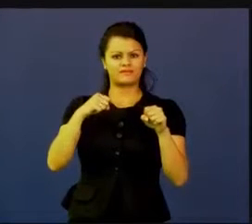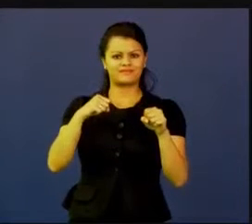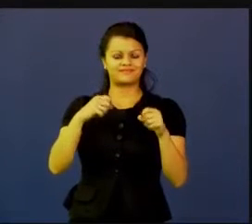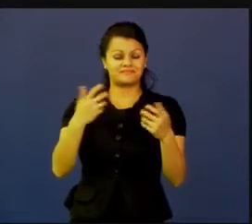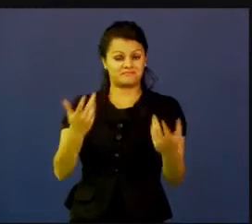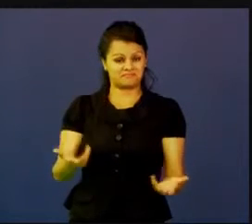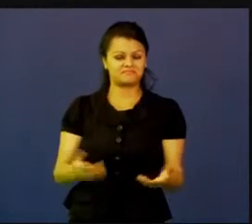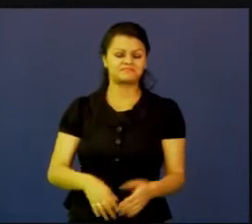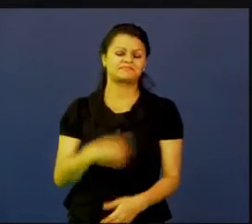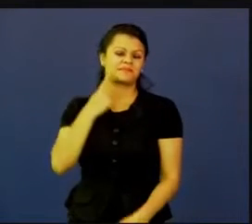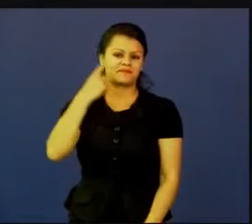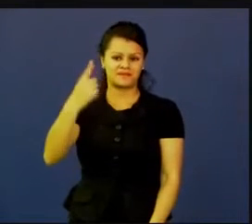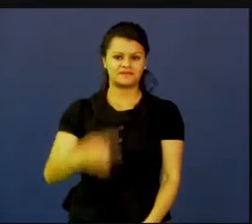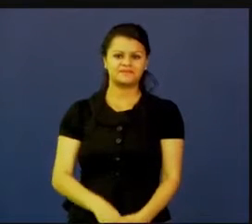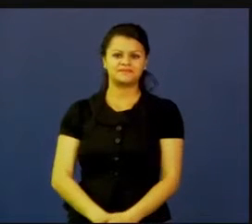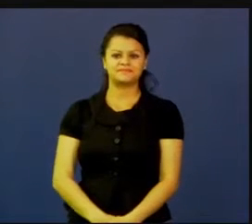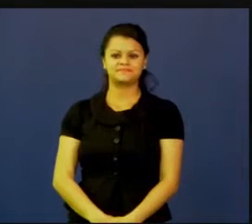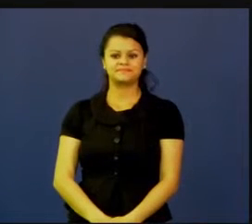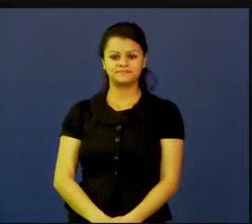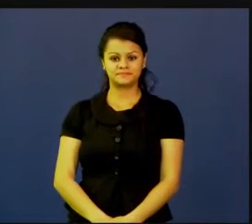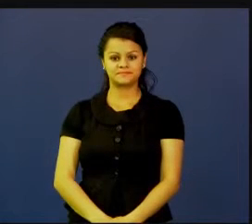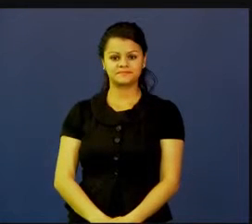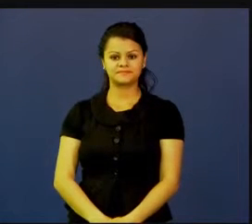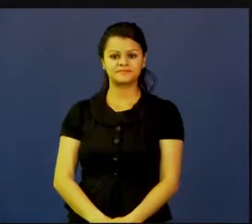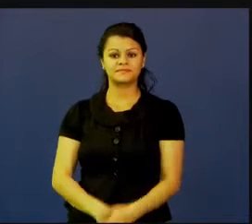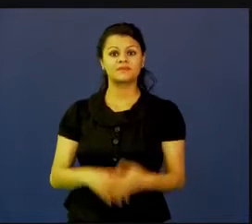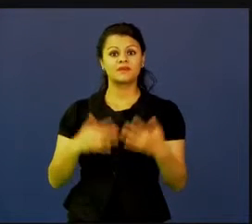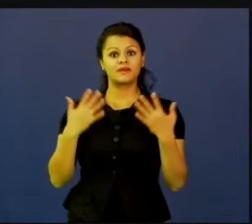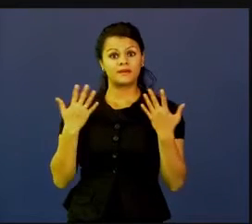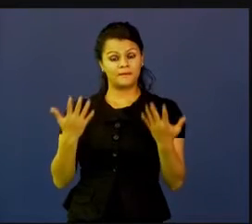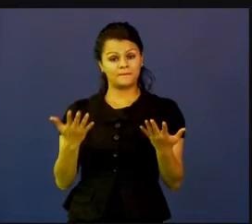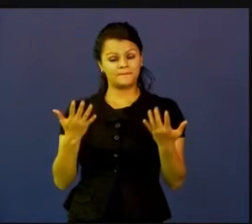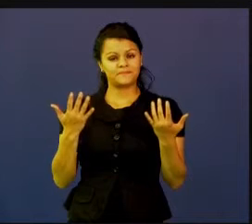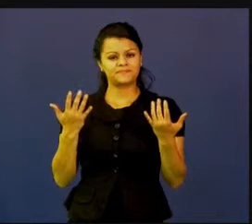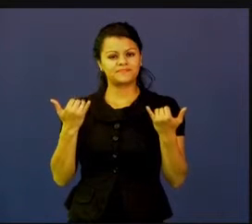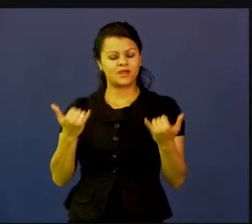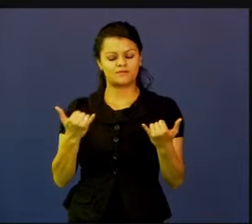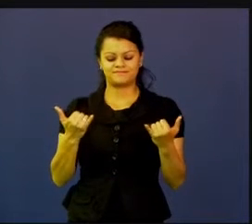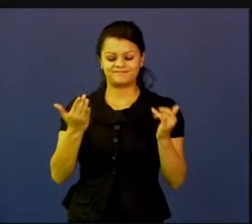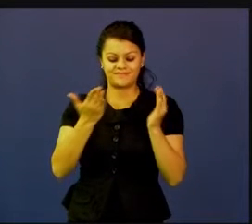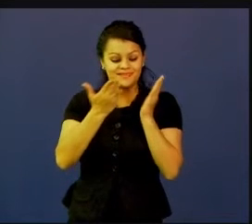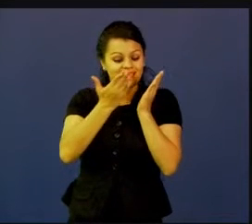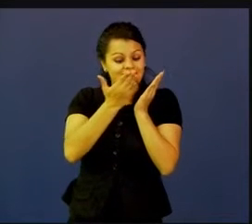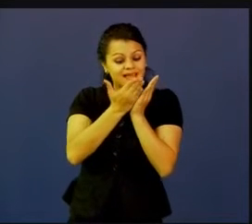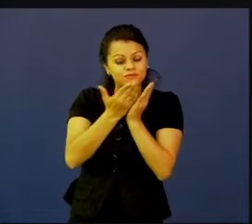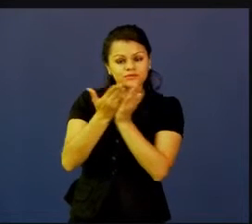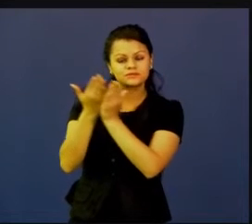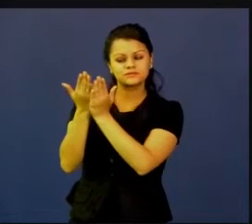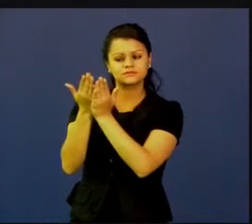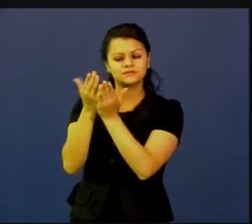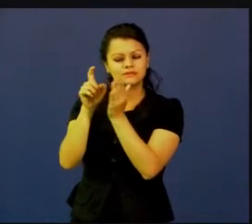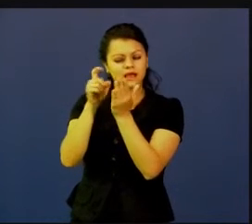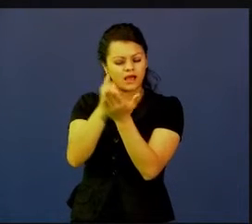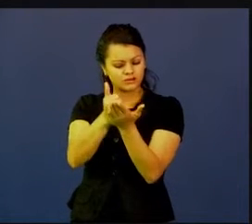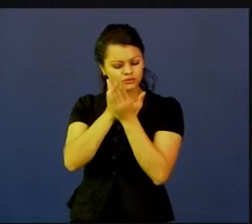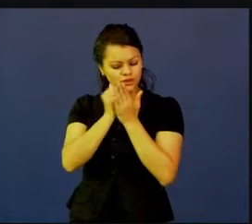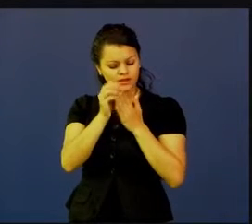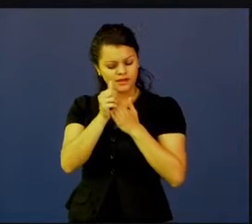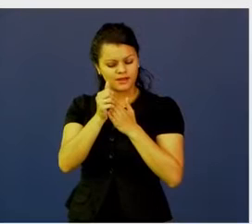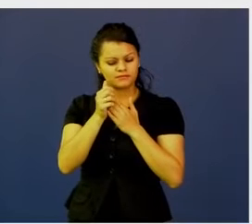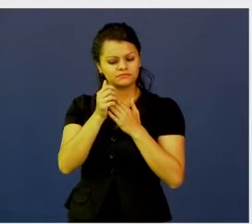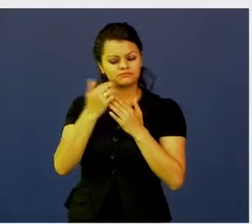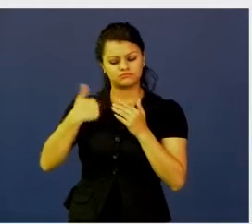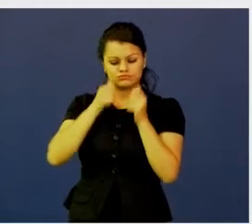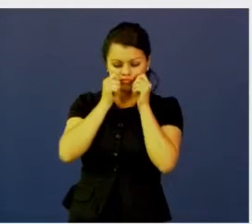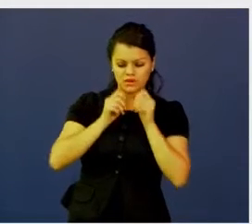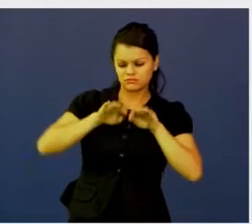Y definitivamente entonces a lo que nos debe llevar la educación es a diferenciarnos fuertemente de los robots que